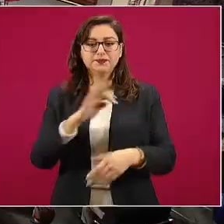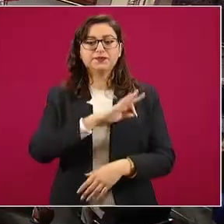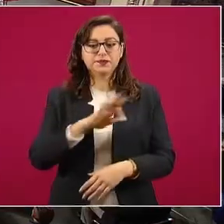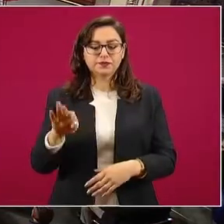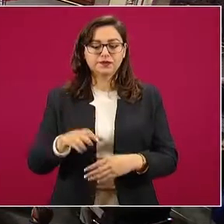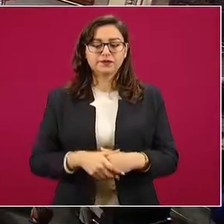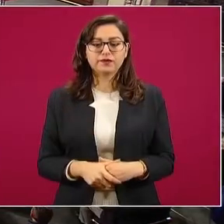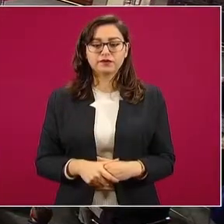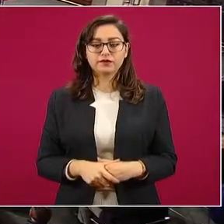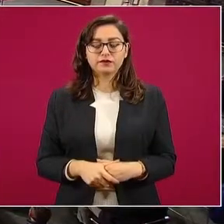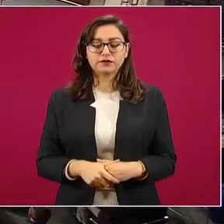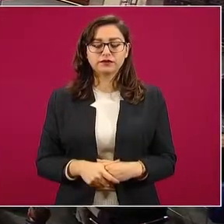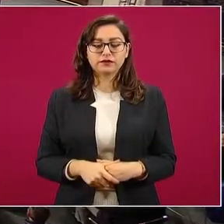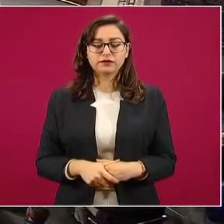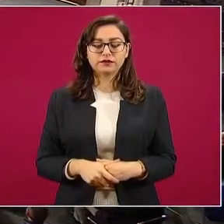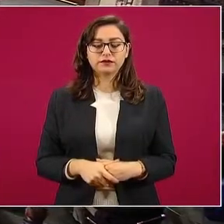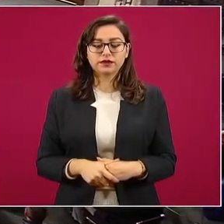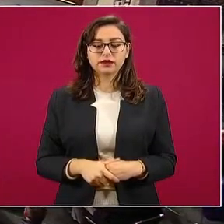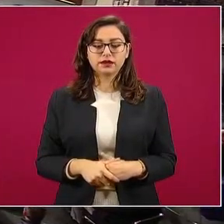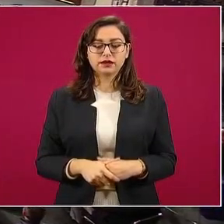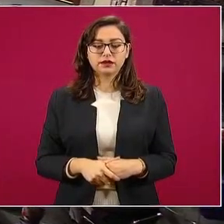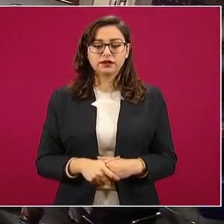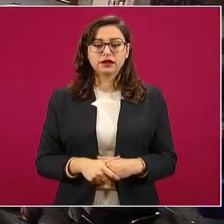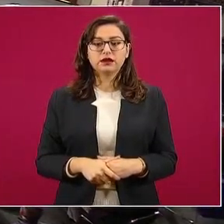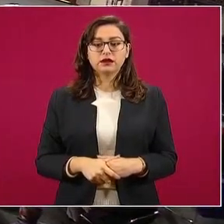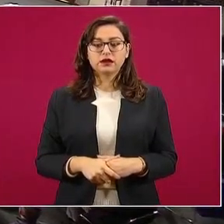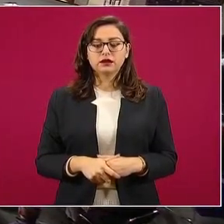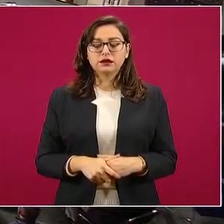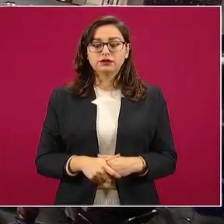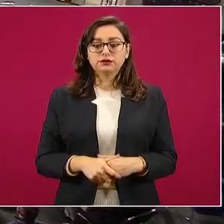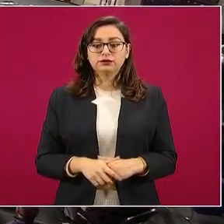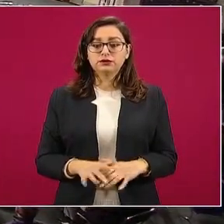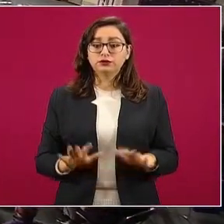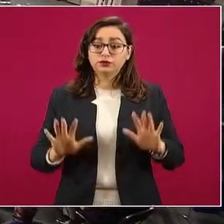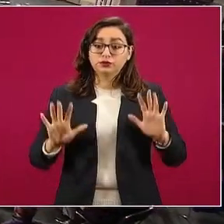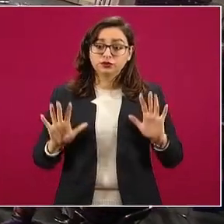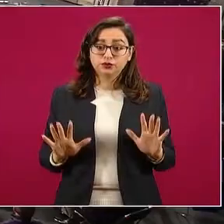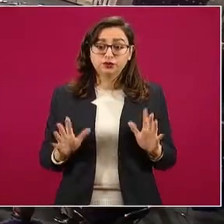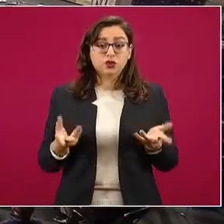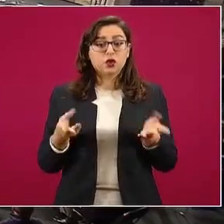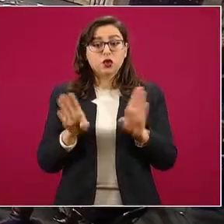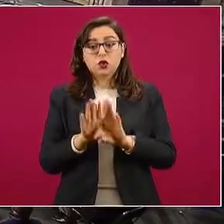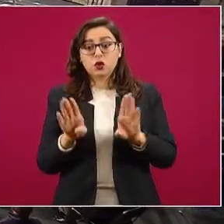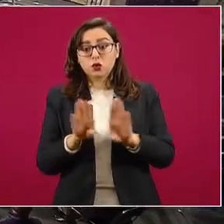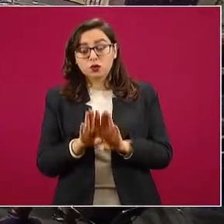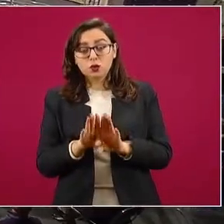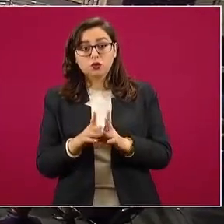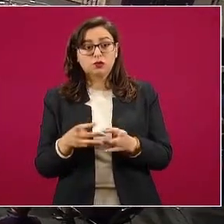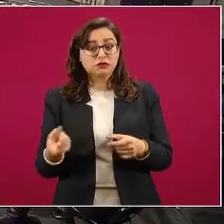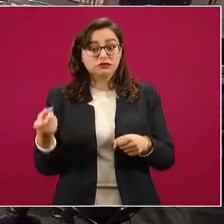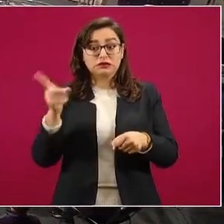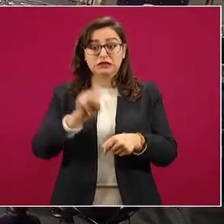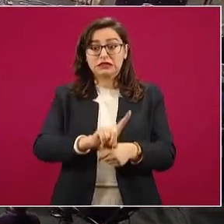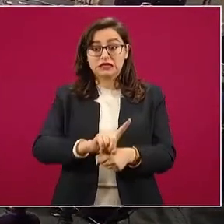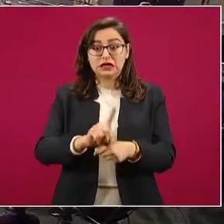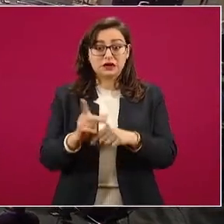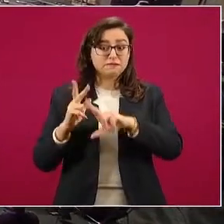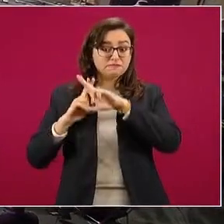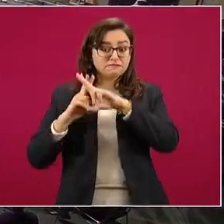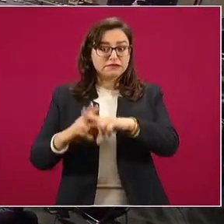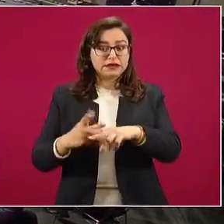Que decidan de qué manera se puede llevar a cabo la celebración sin